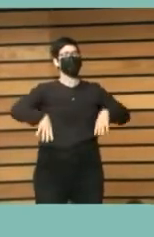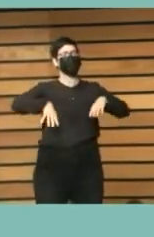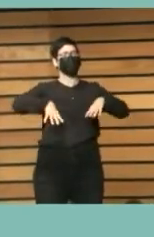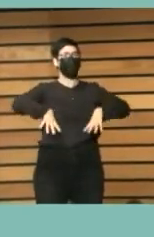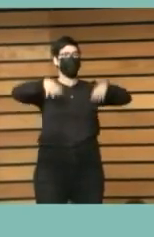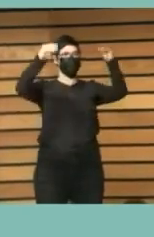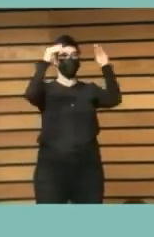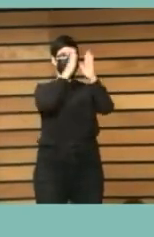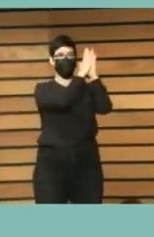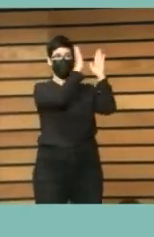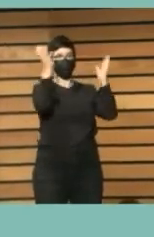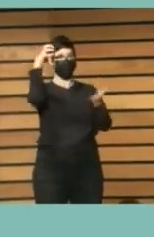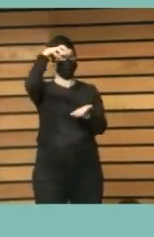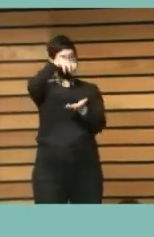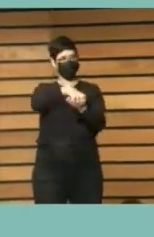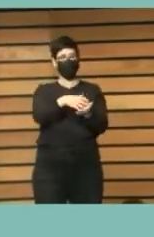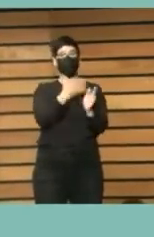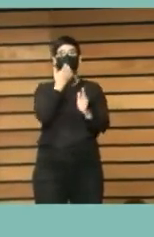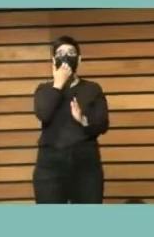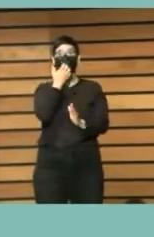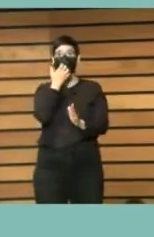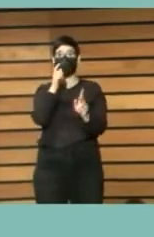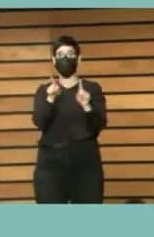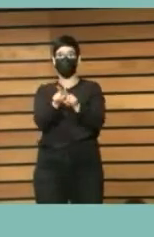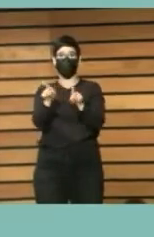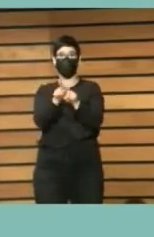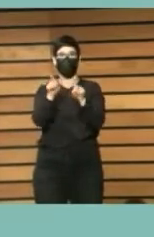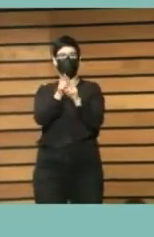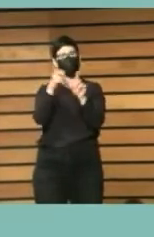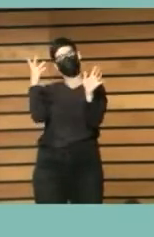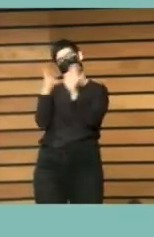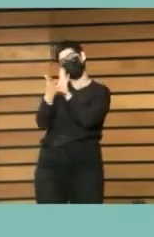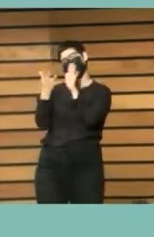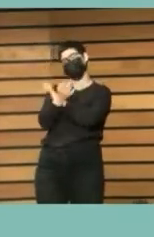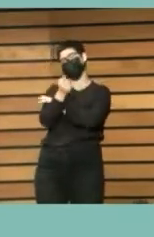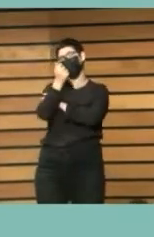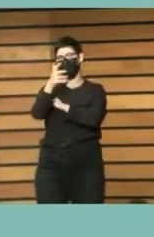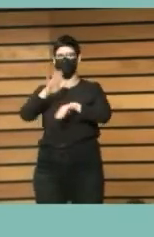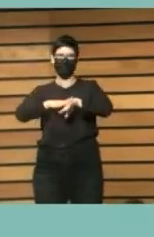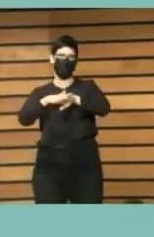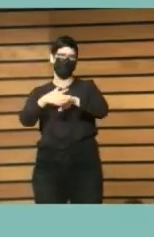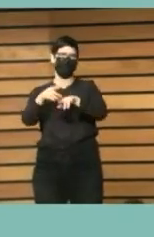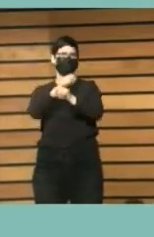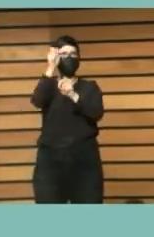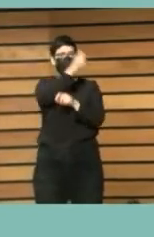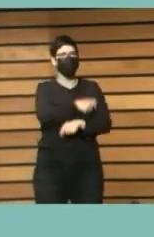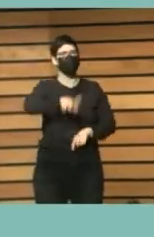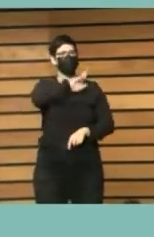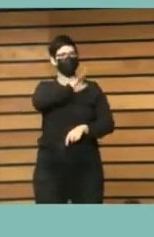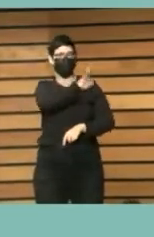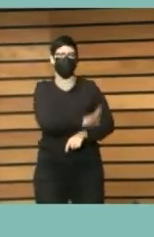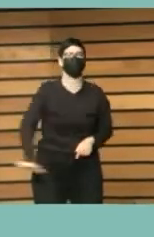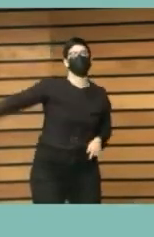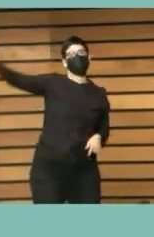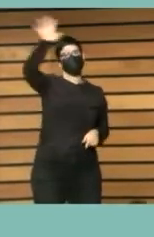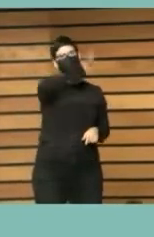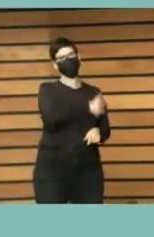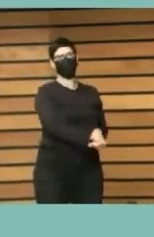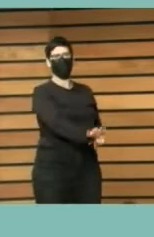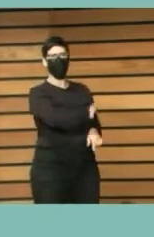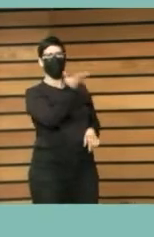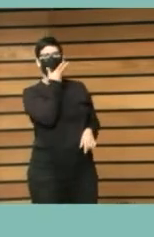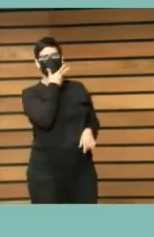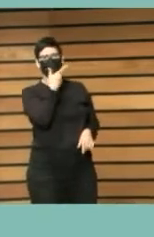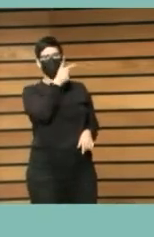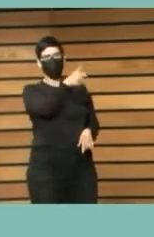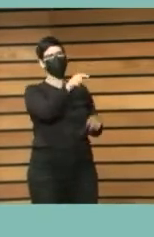te das un poquito de tiempo para que el resto de España conozca la biblioteca de Arucas el trabajo que estáis haciendo el modelo un poco de la